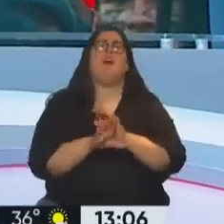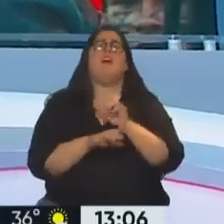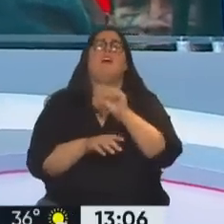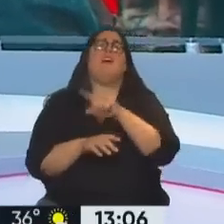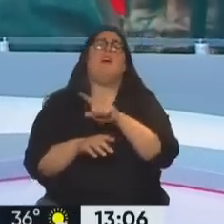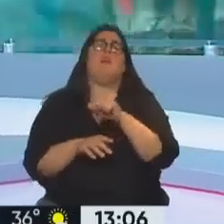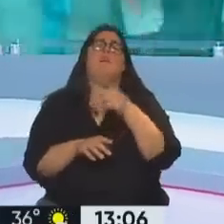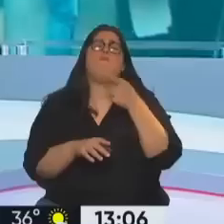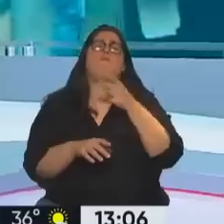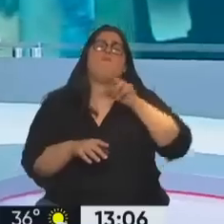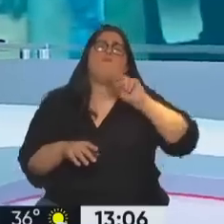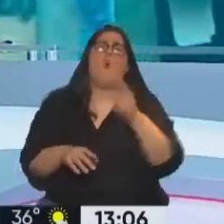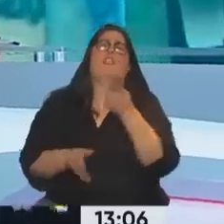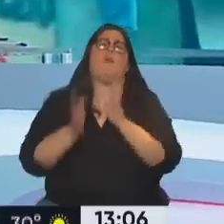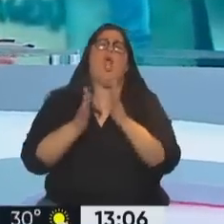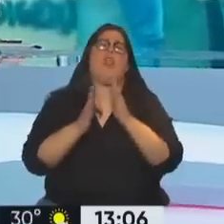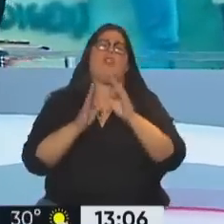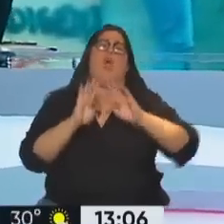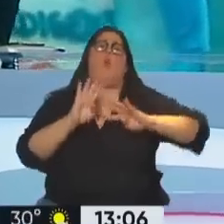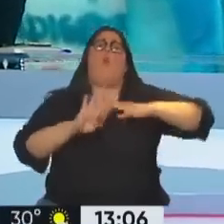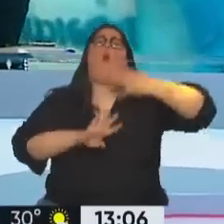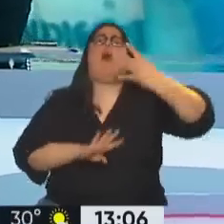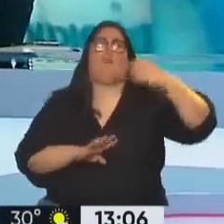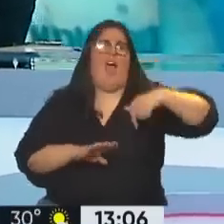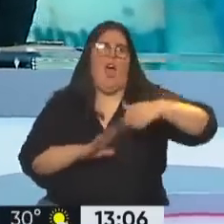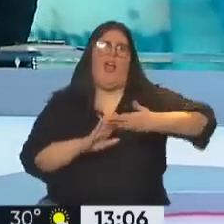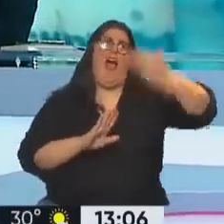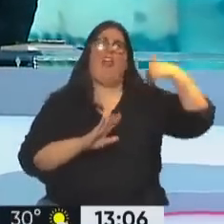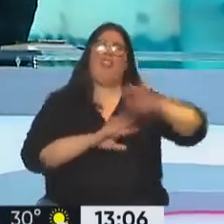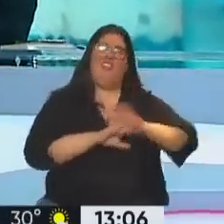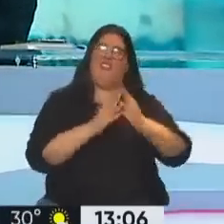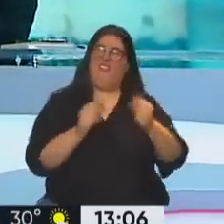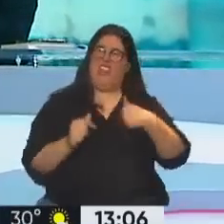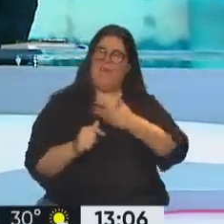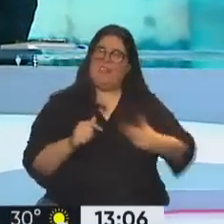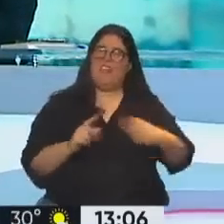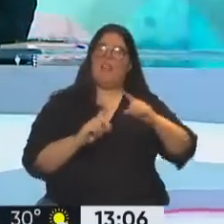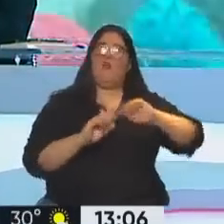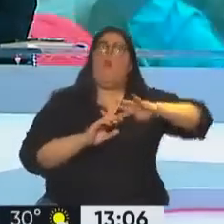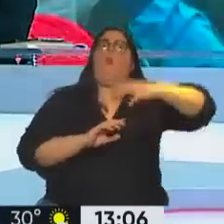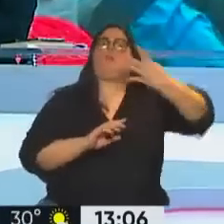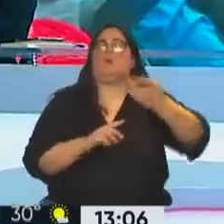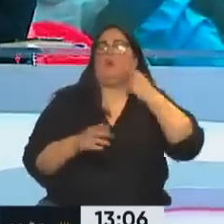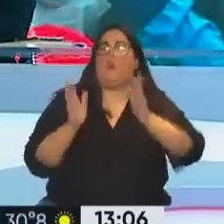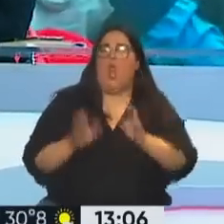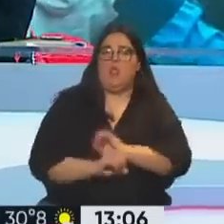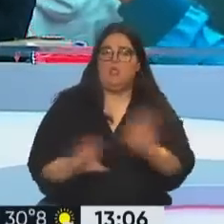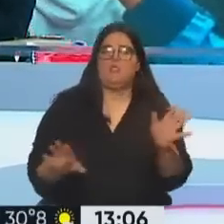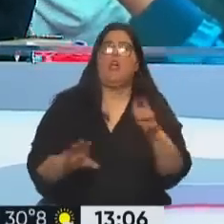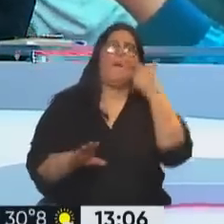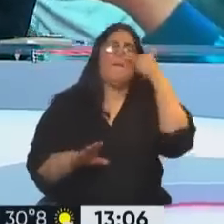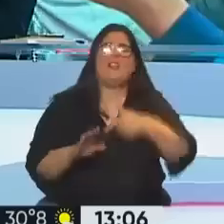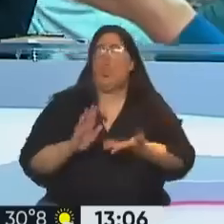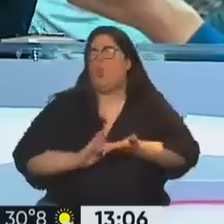violentas que cuando yo dejé el gobierno. Bueno, el riesgo país ha superado todos los récords con un alto precio del petróleo.